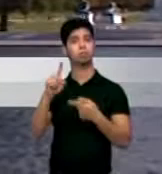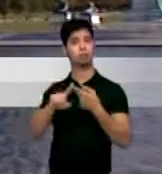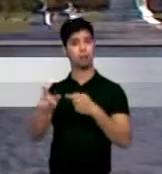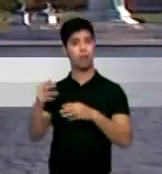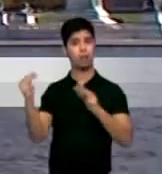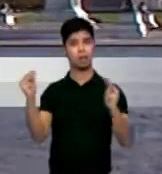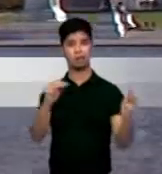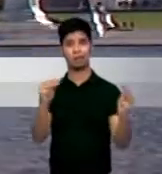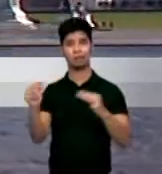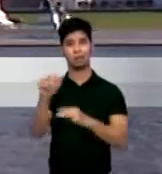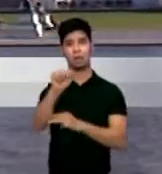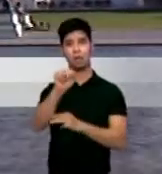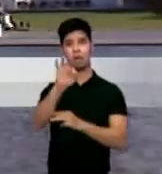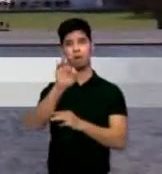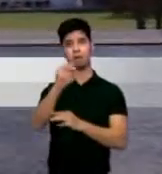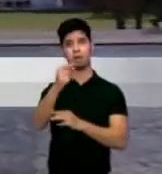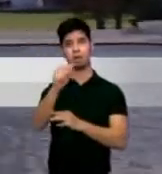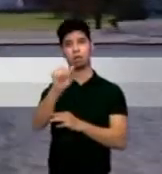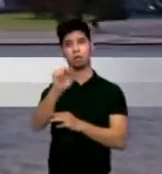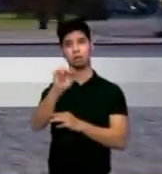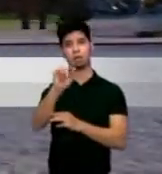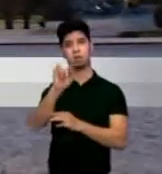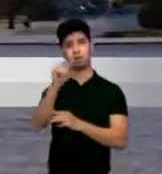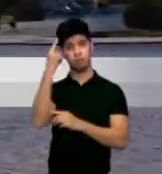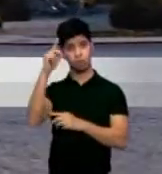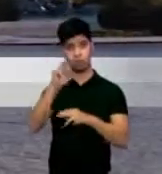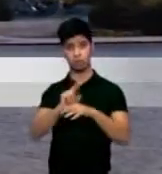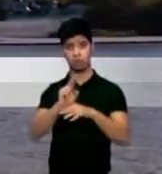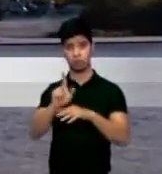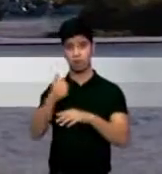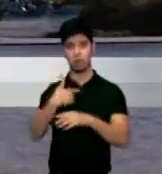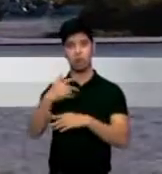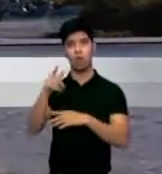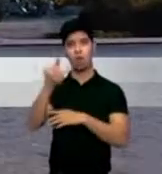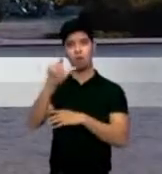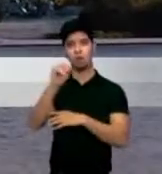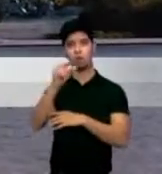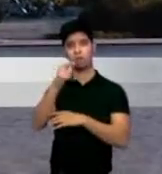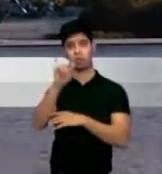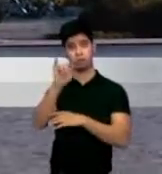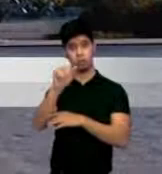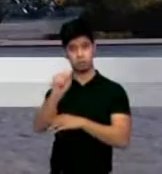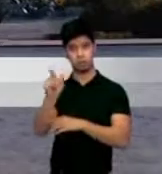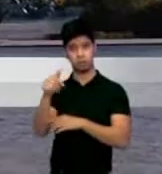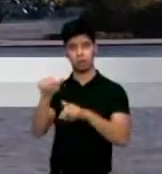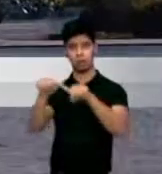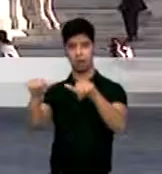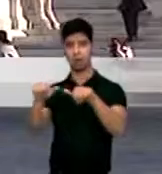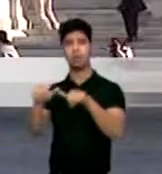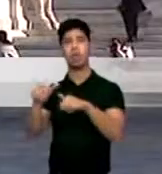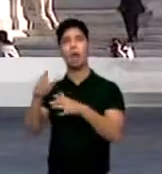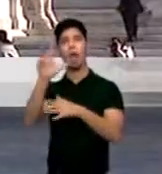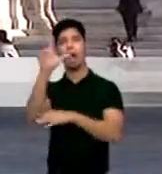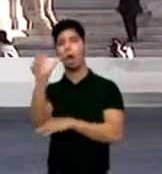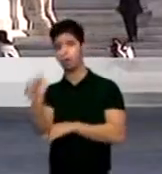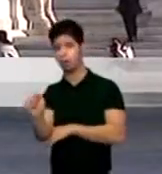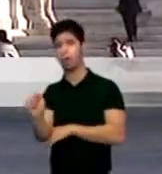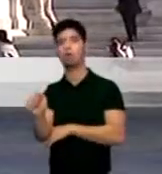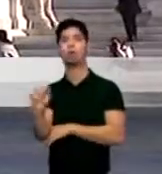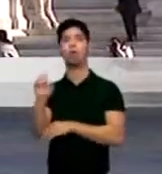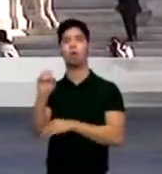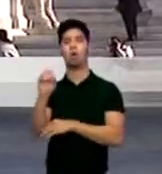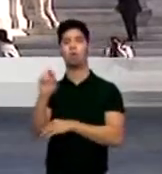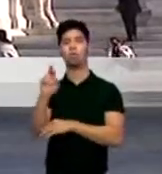Afganistán para usarse en la asistencia logística a los trabajadores de la salud en África Occidental. Los primeros 50 millones se